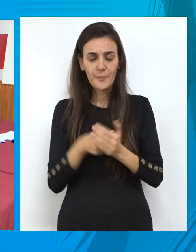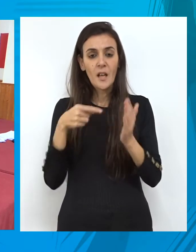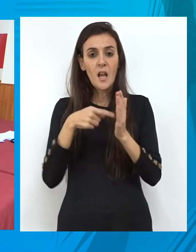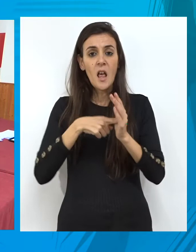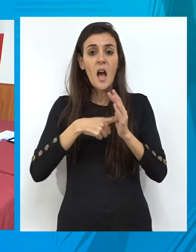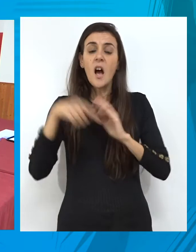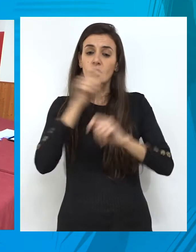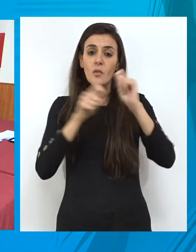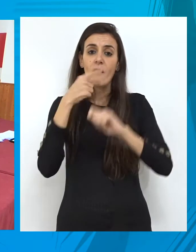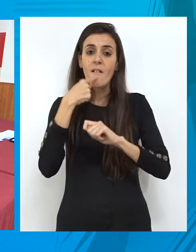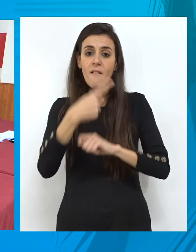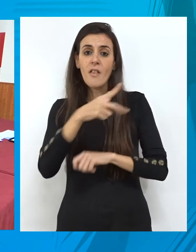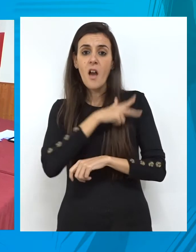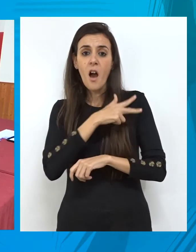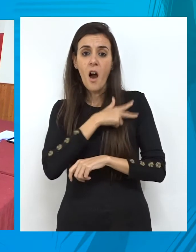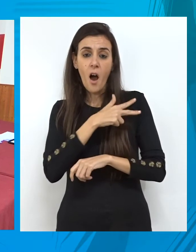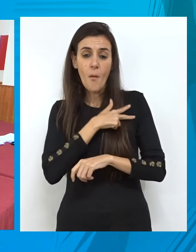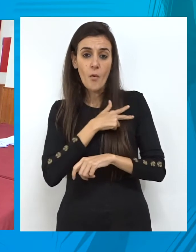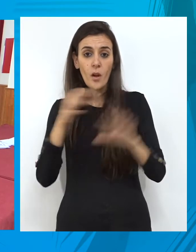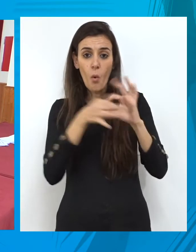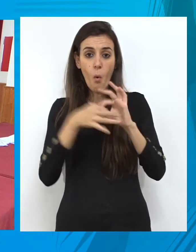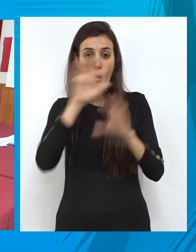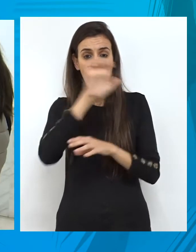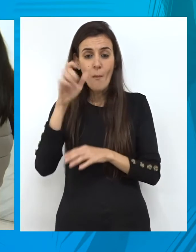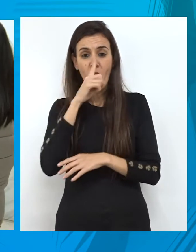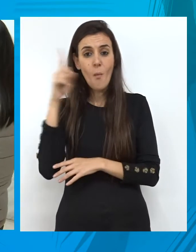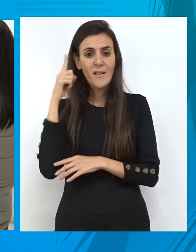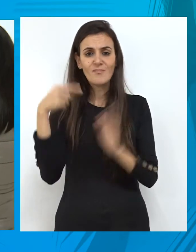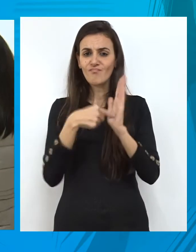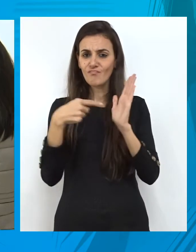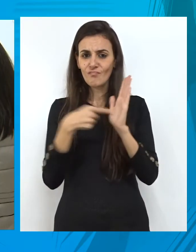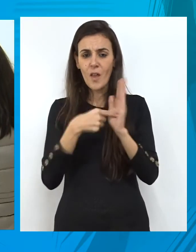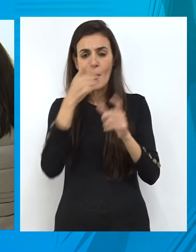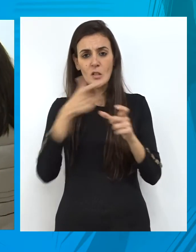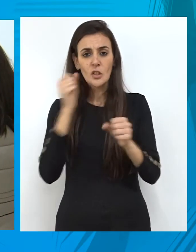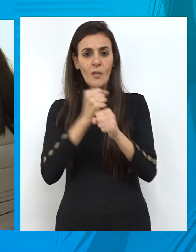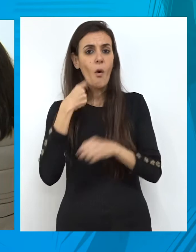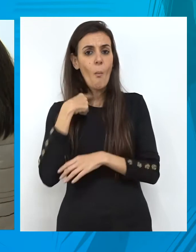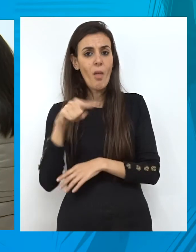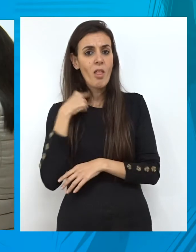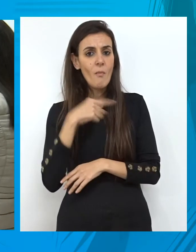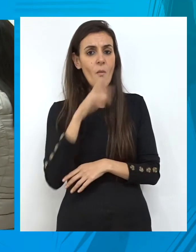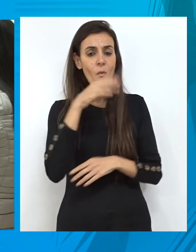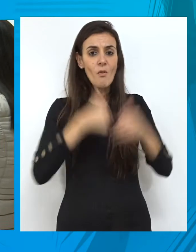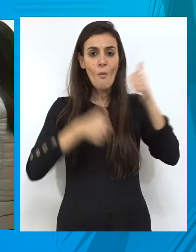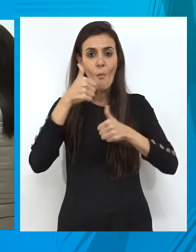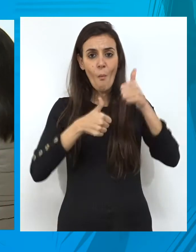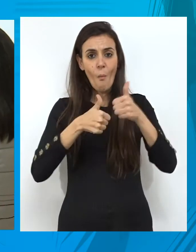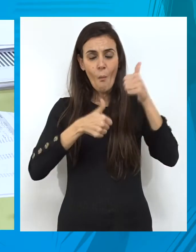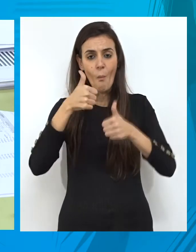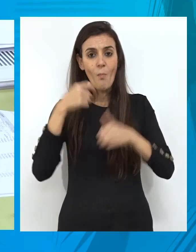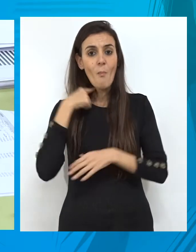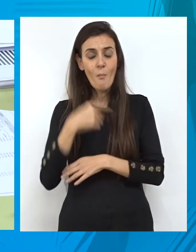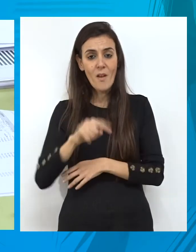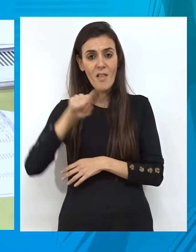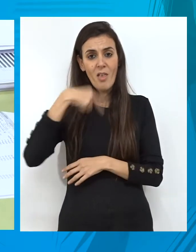abogada general de la Unión Europea dictaminó el pasado año que las personas que pierdan su puesto de trabajo por la convocatoria de oposiciones